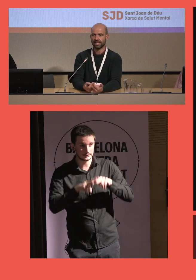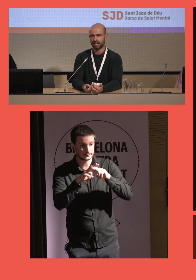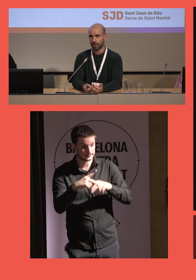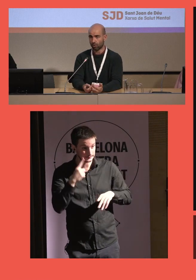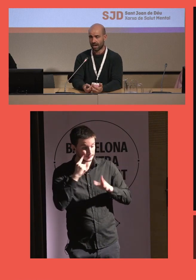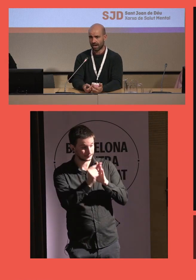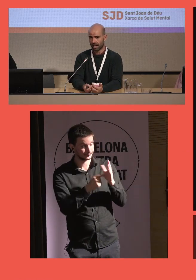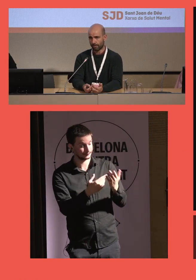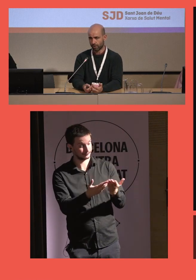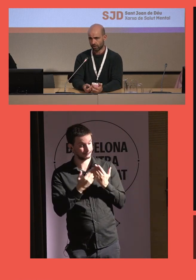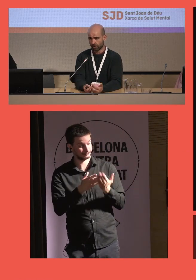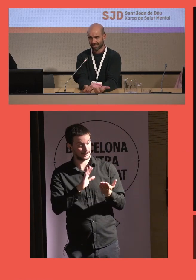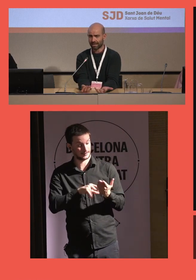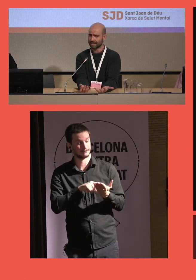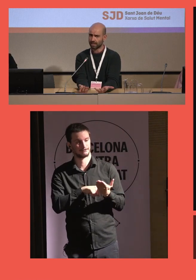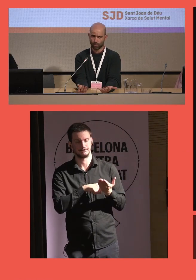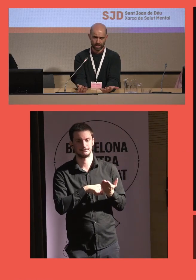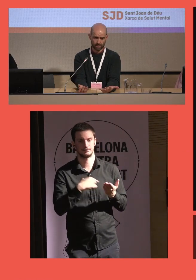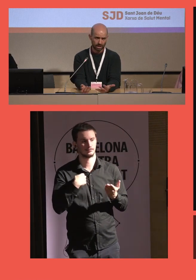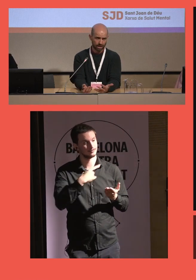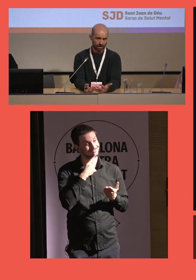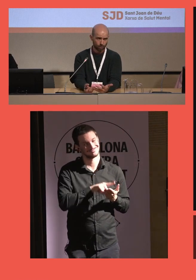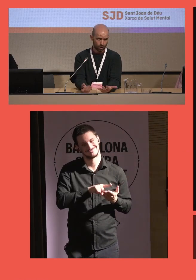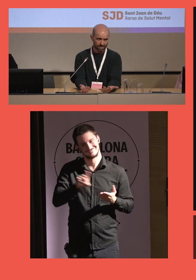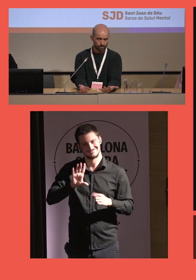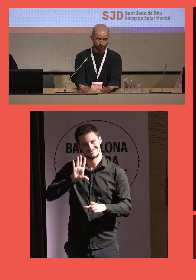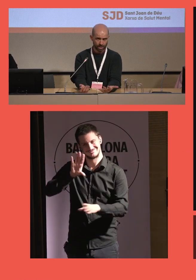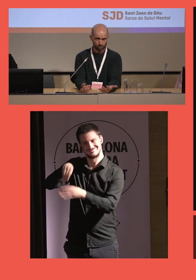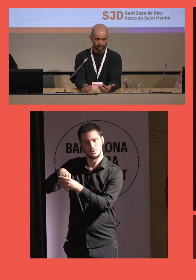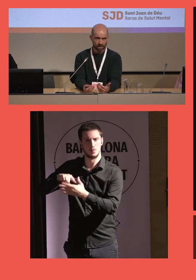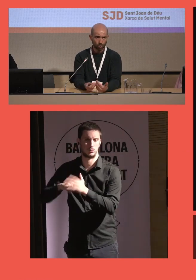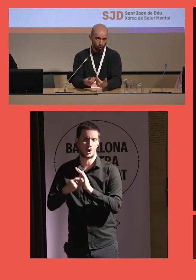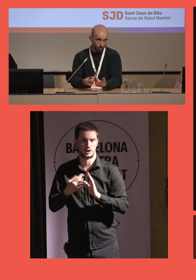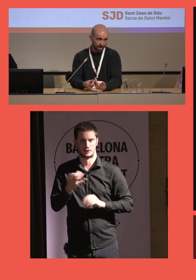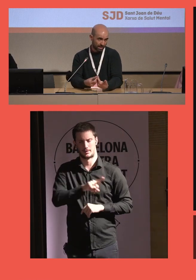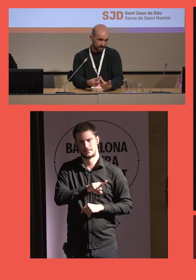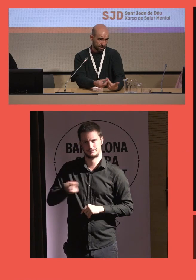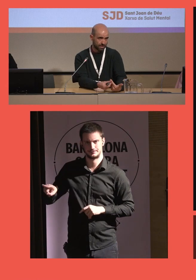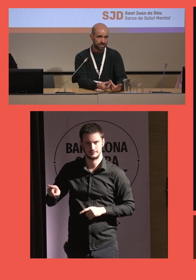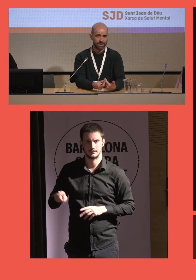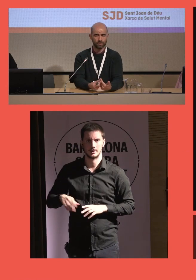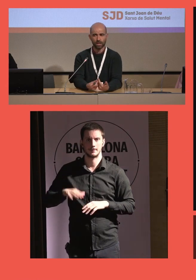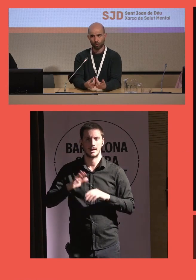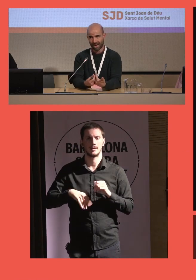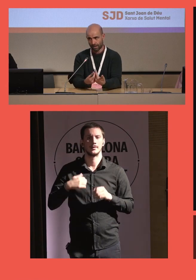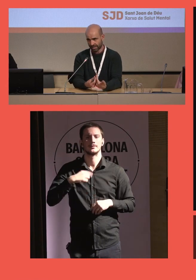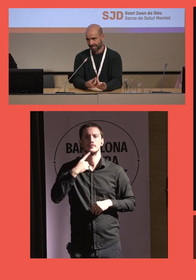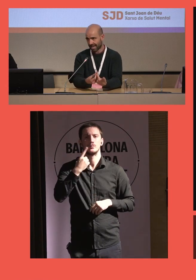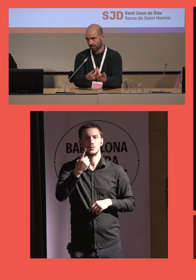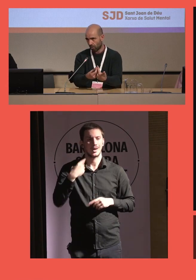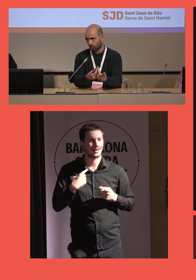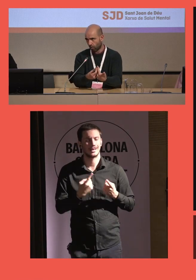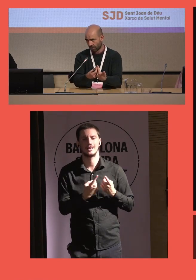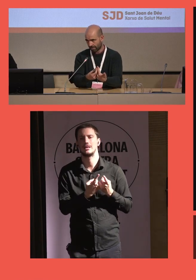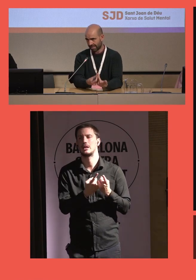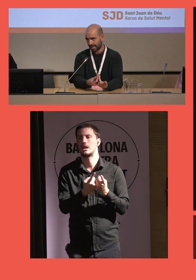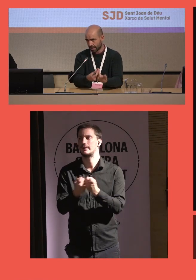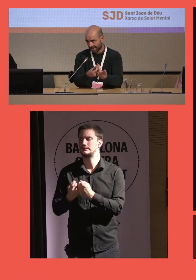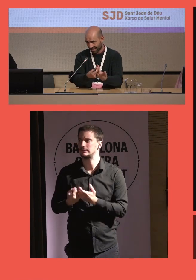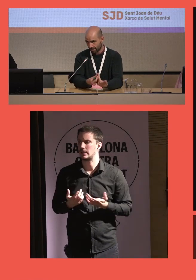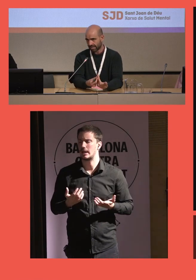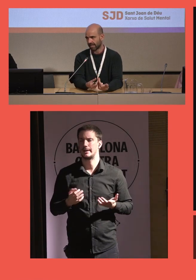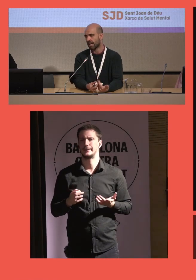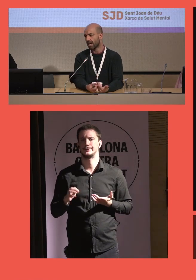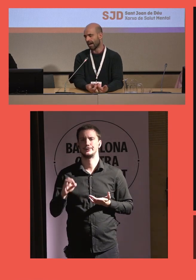se vincula al proyecto. Básicamente, el vincularse al proyecto es cumplir efectivamente una necesidad o que se